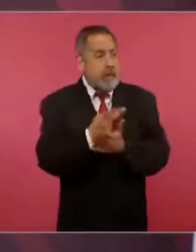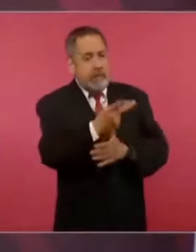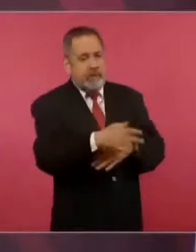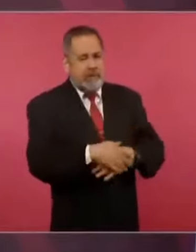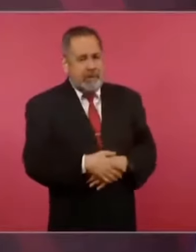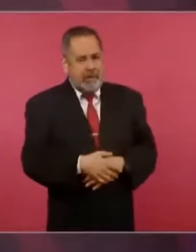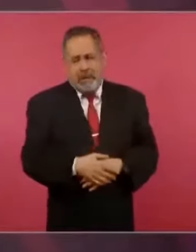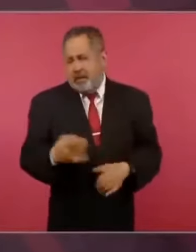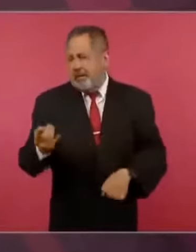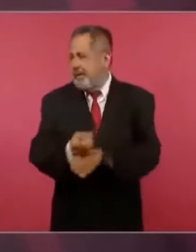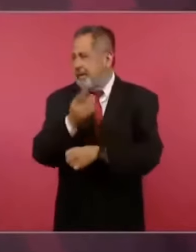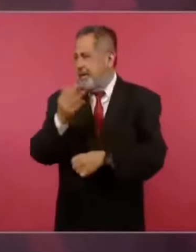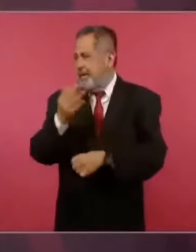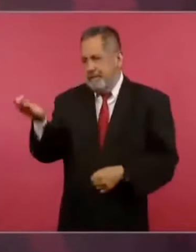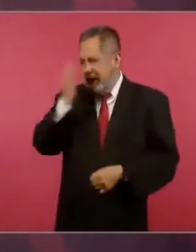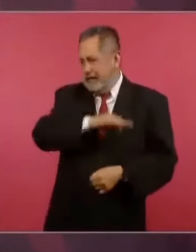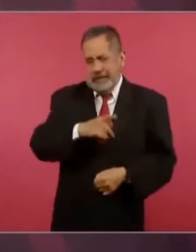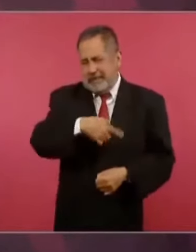farsa.